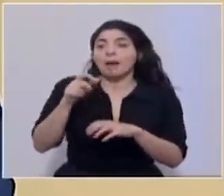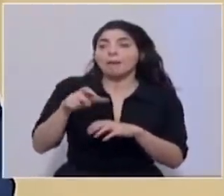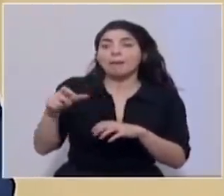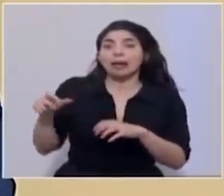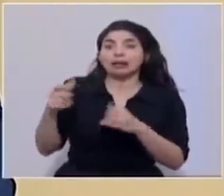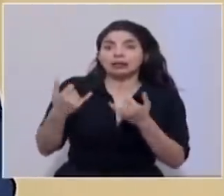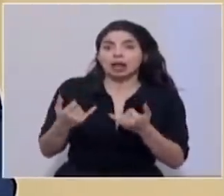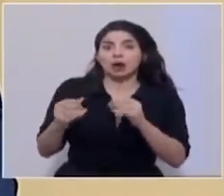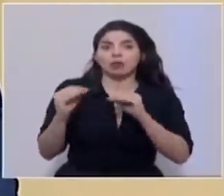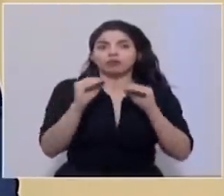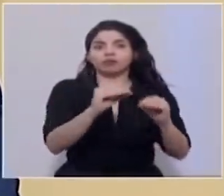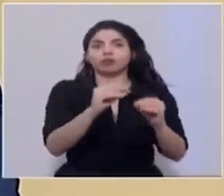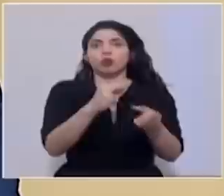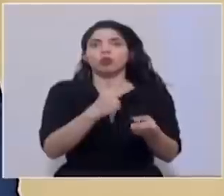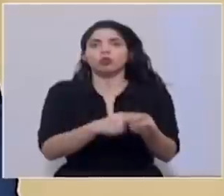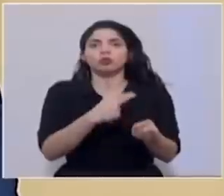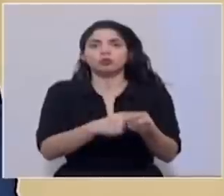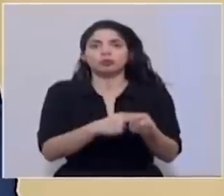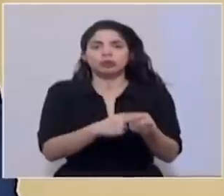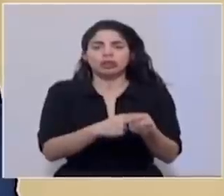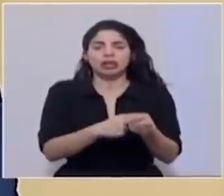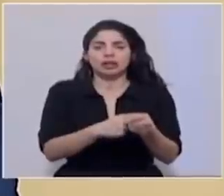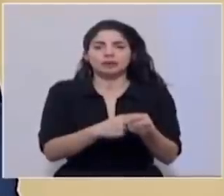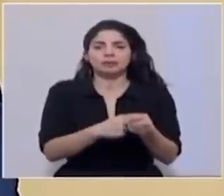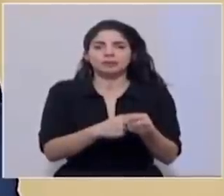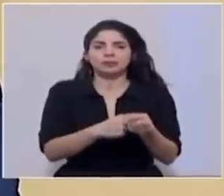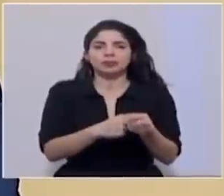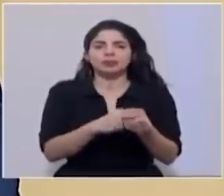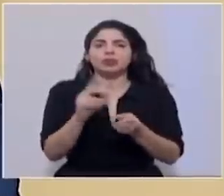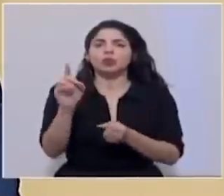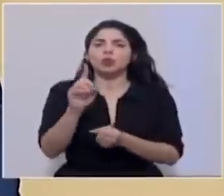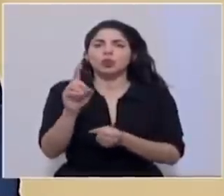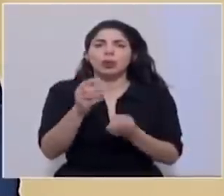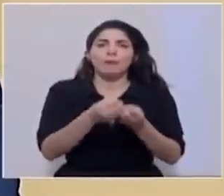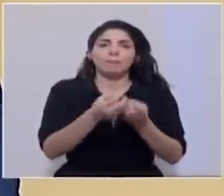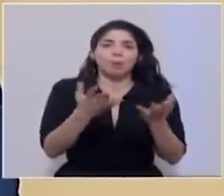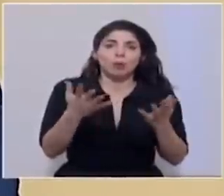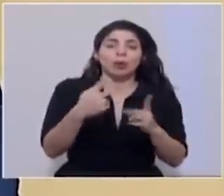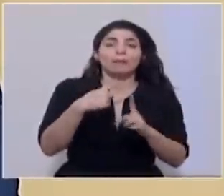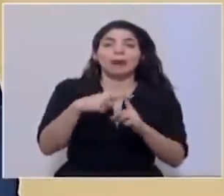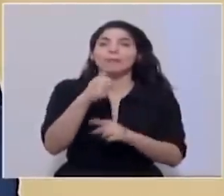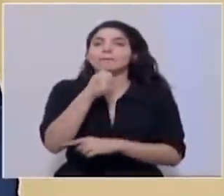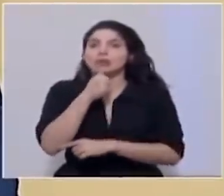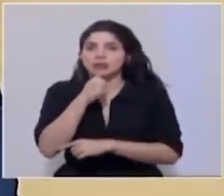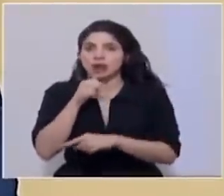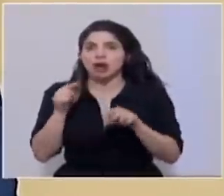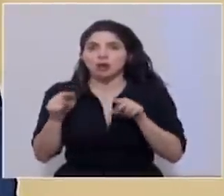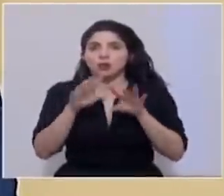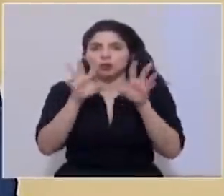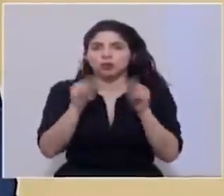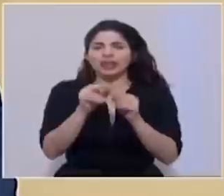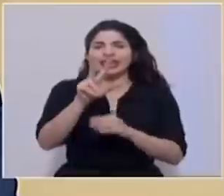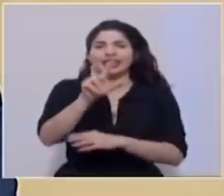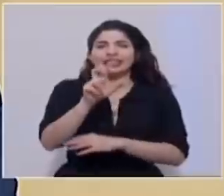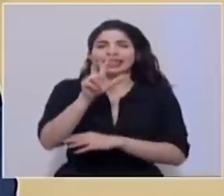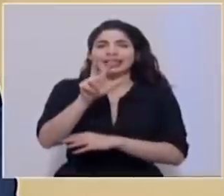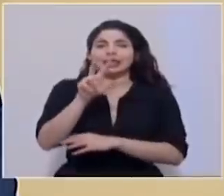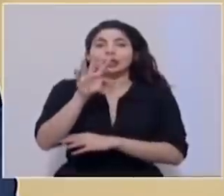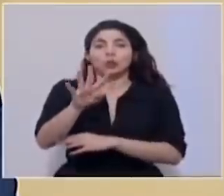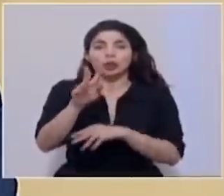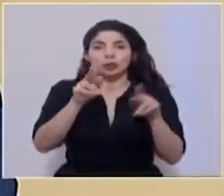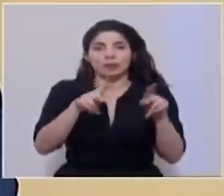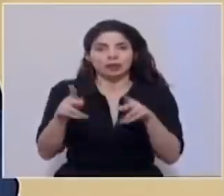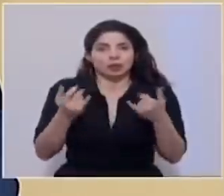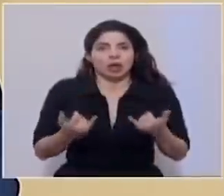hospitalizadas, tanto en el sector público como en el sector privado, de 334 personas.